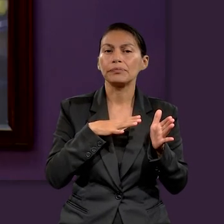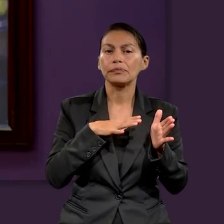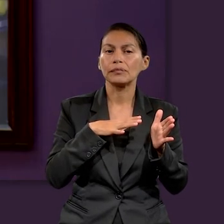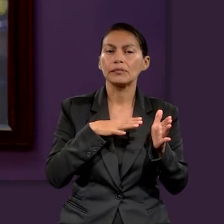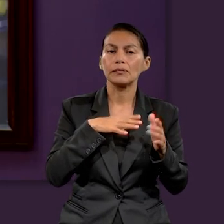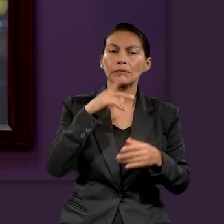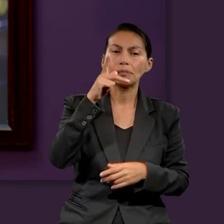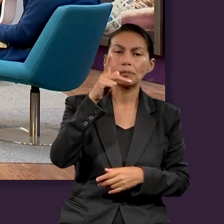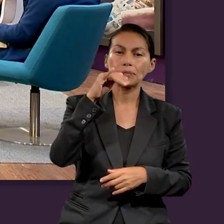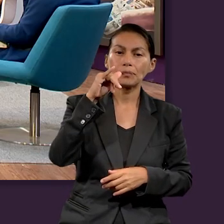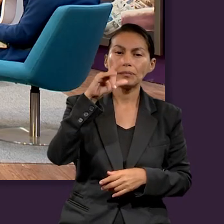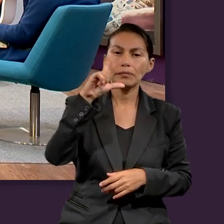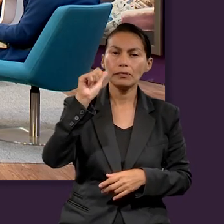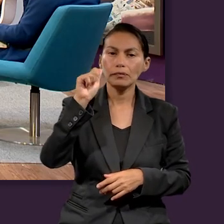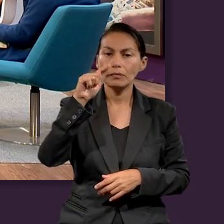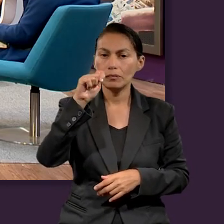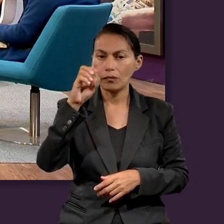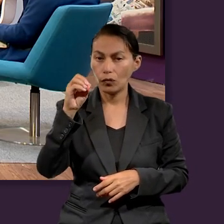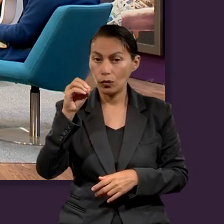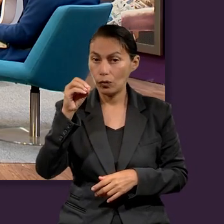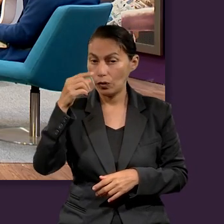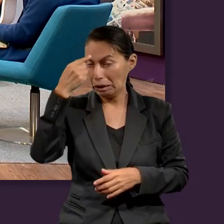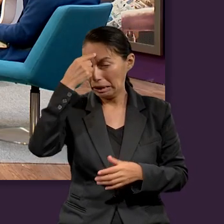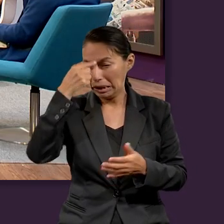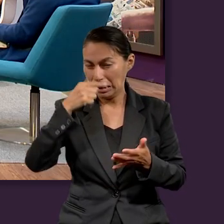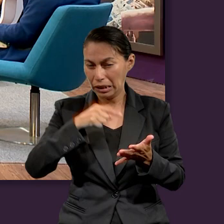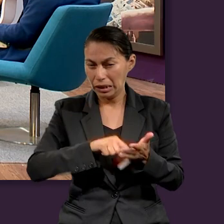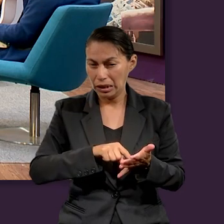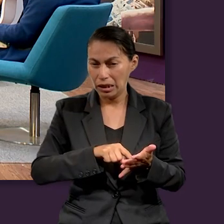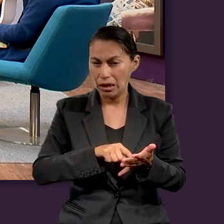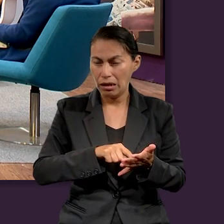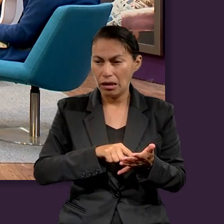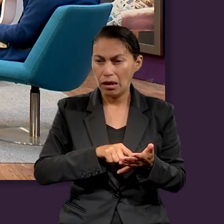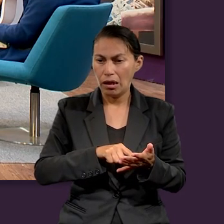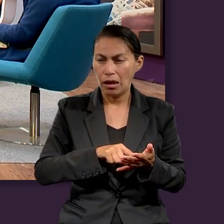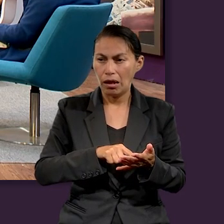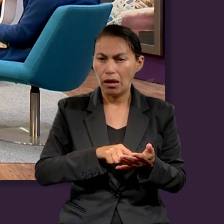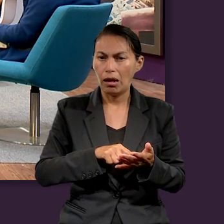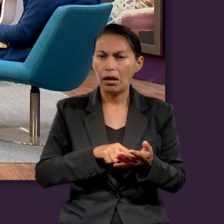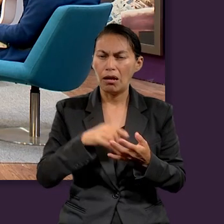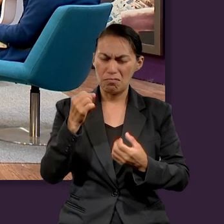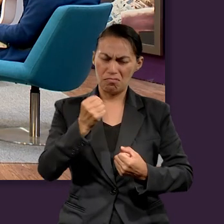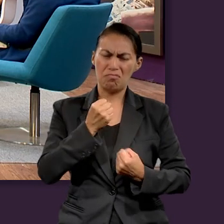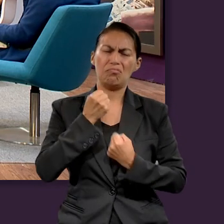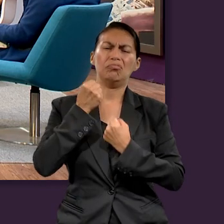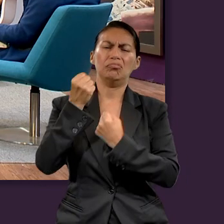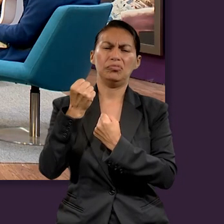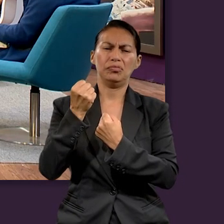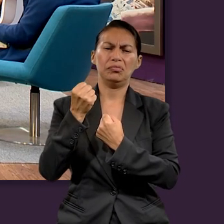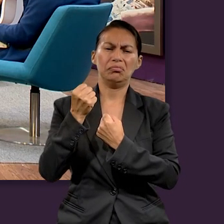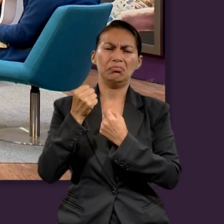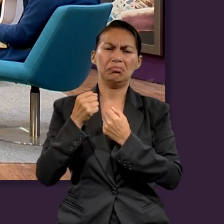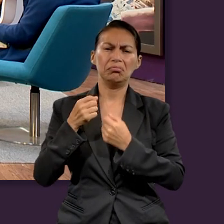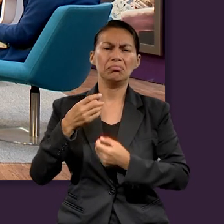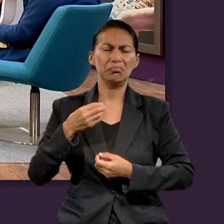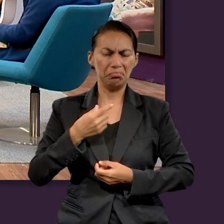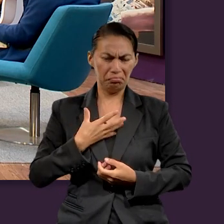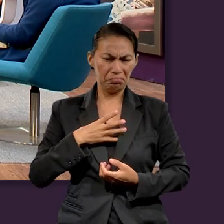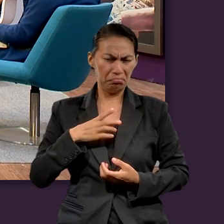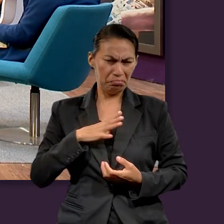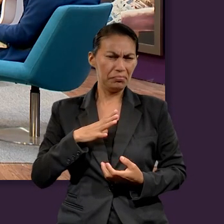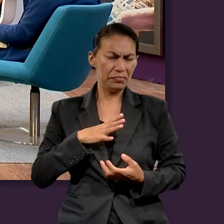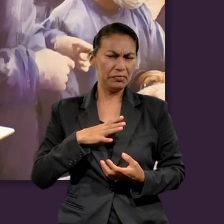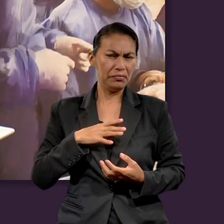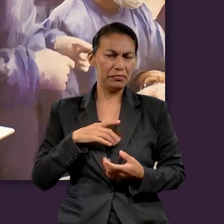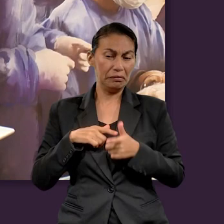Biblia que podemos ver, en la que Pilato también creía que podía obtener ambas cosas, conservar el